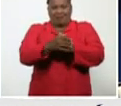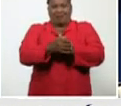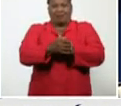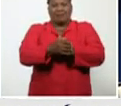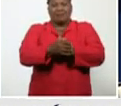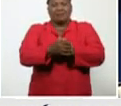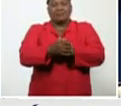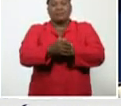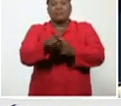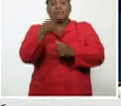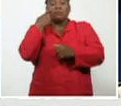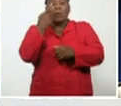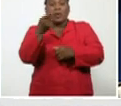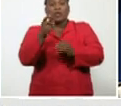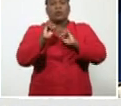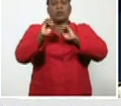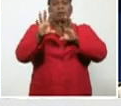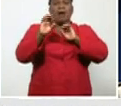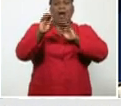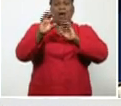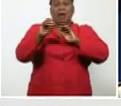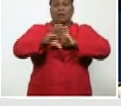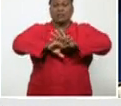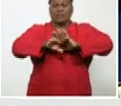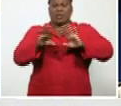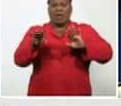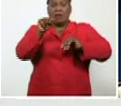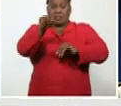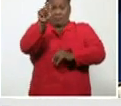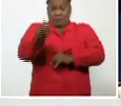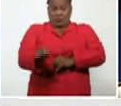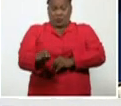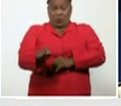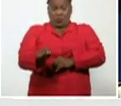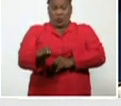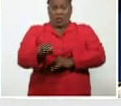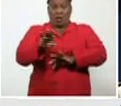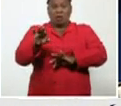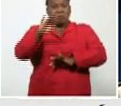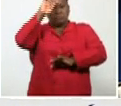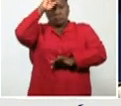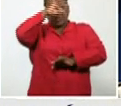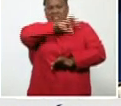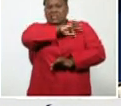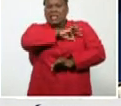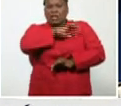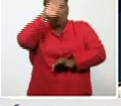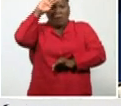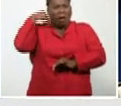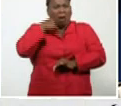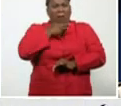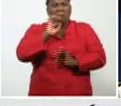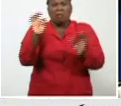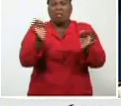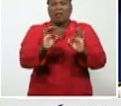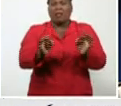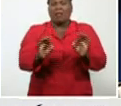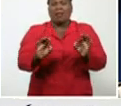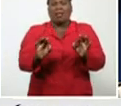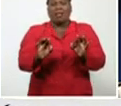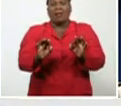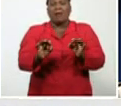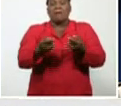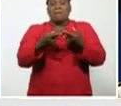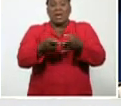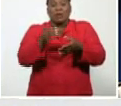además hemos visto imágenes y demás. Este es un paciente que se encontraba sintomático, pero cayó en el